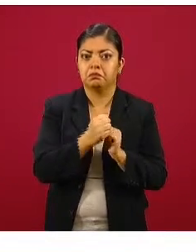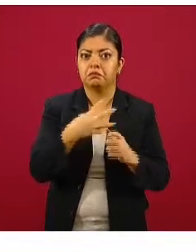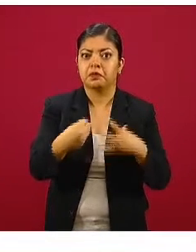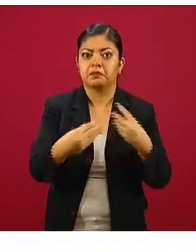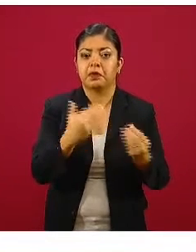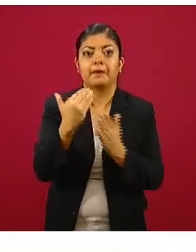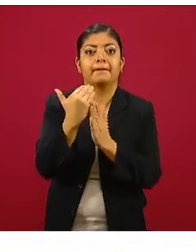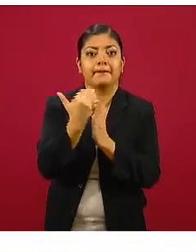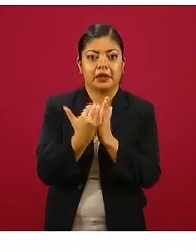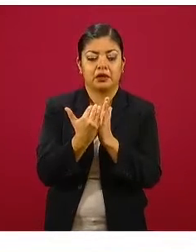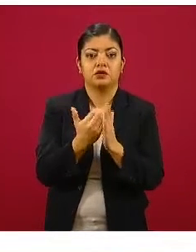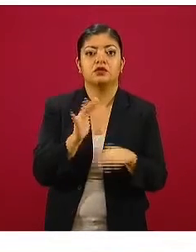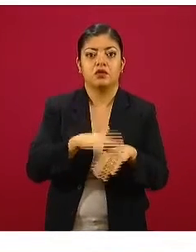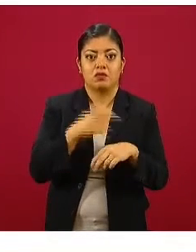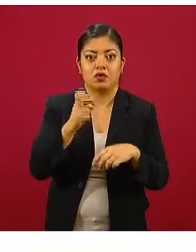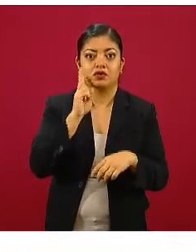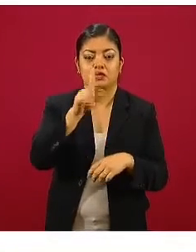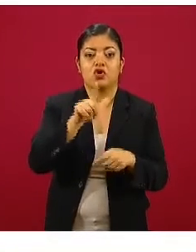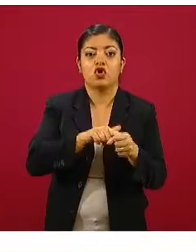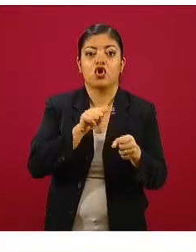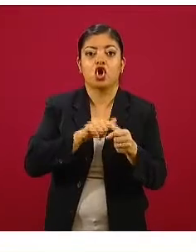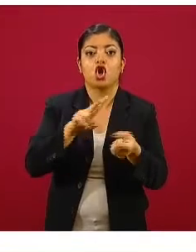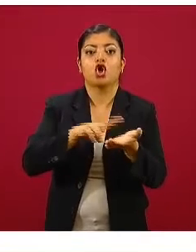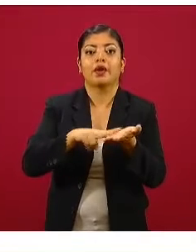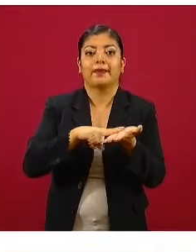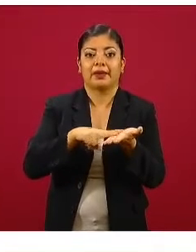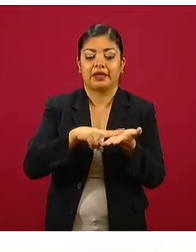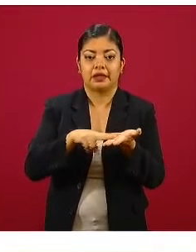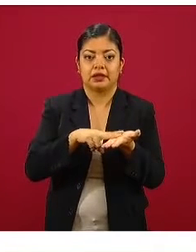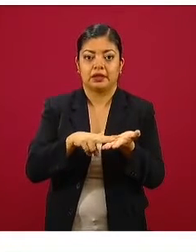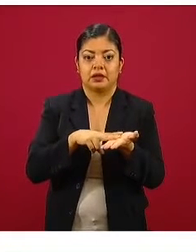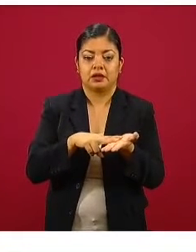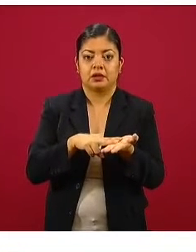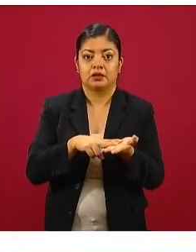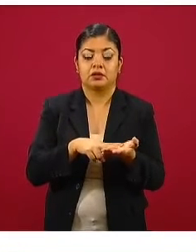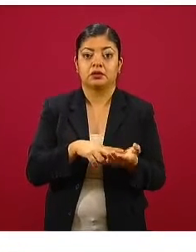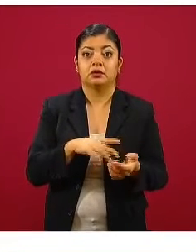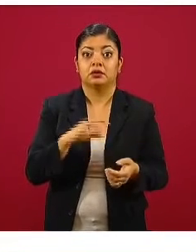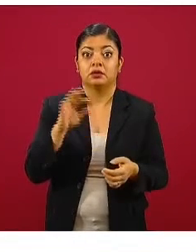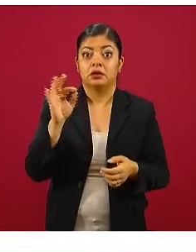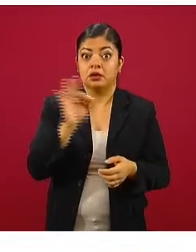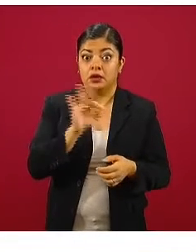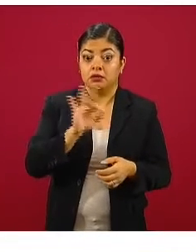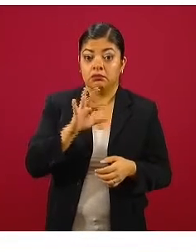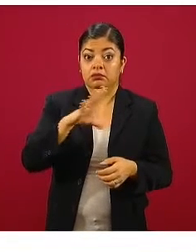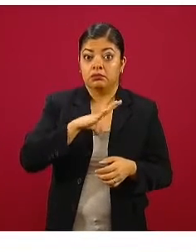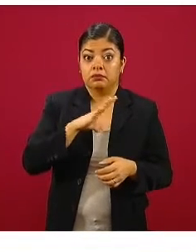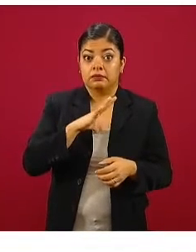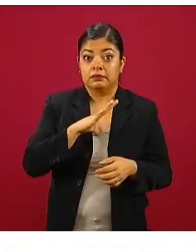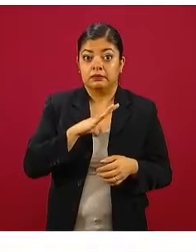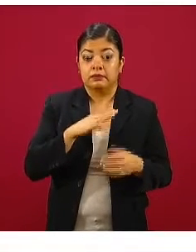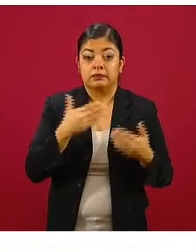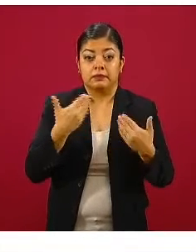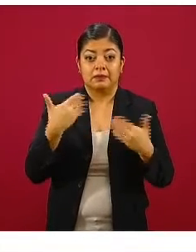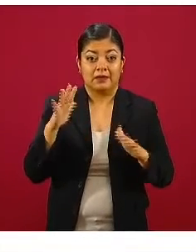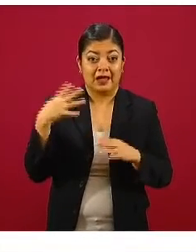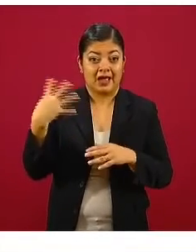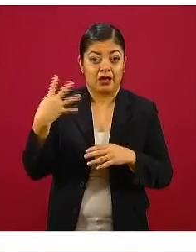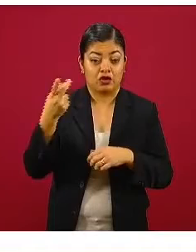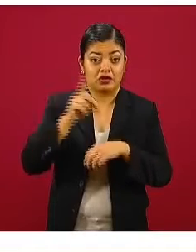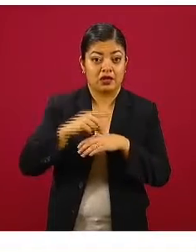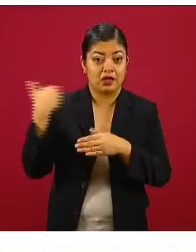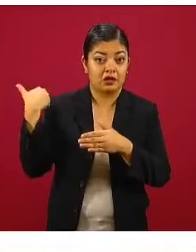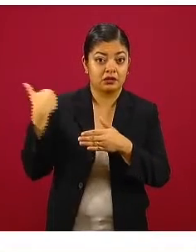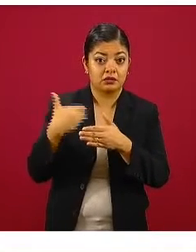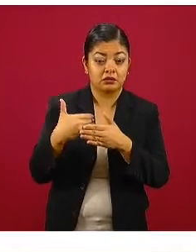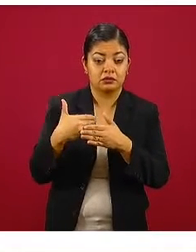transmisión, por lo que aparecen ahora en verde, en la medida en que el número de casos que han ocurrido en los últimos 14 días